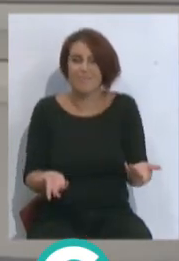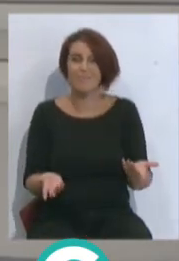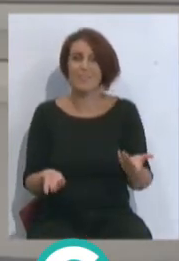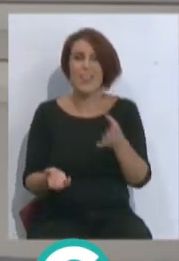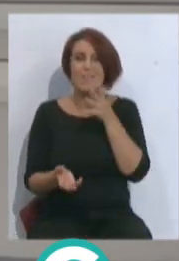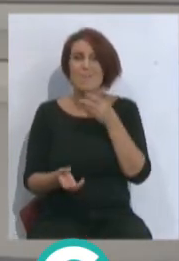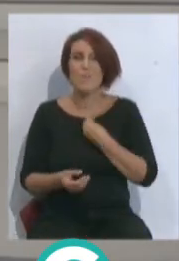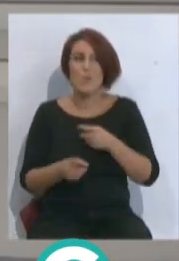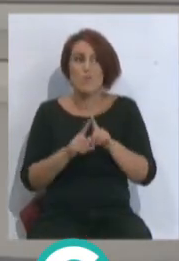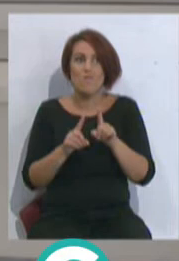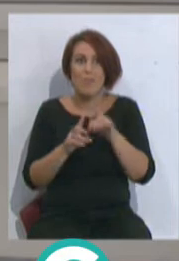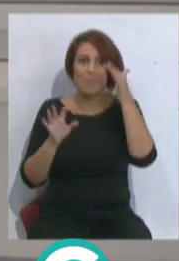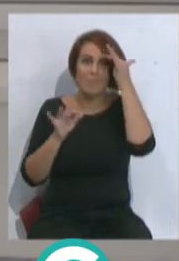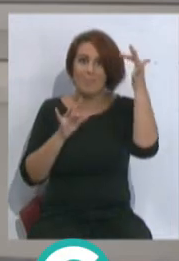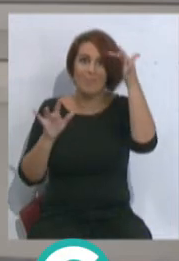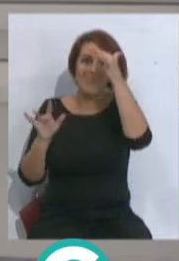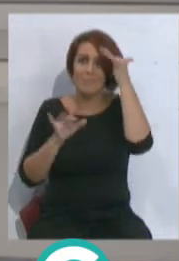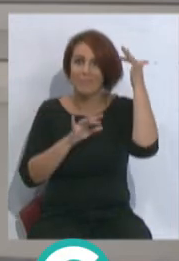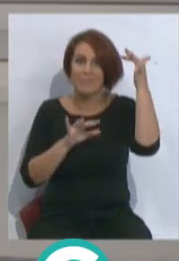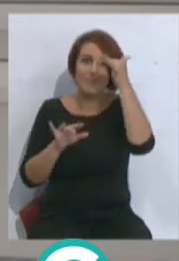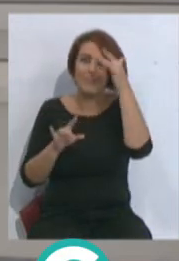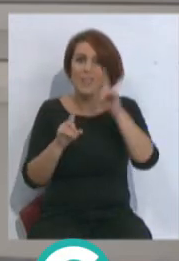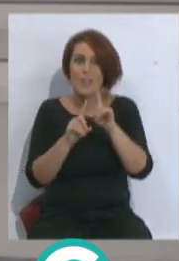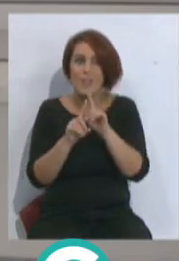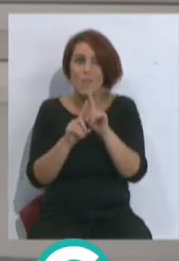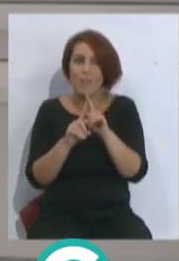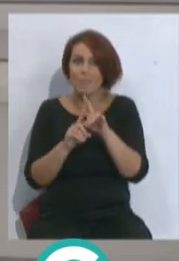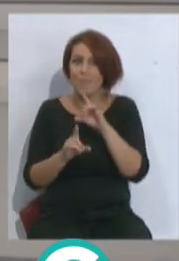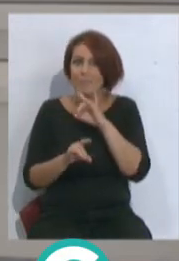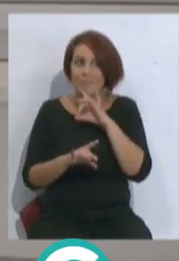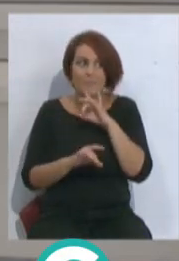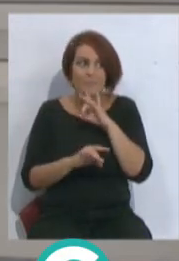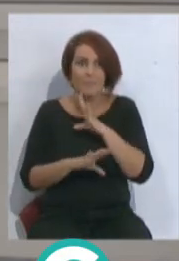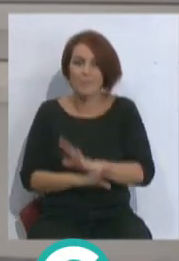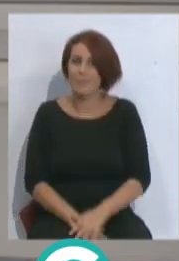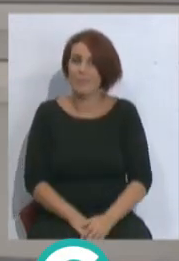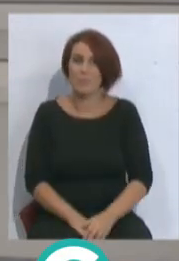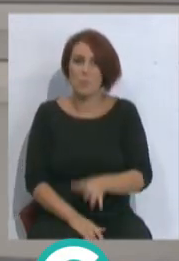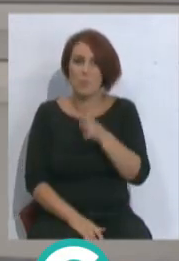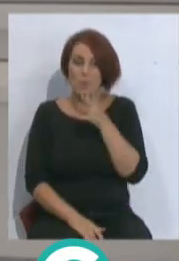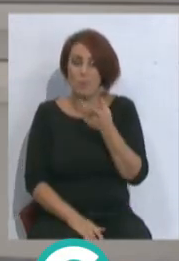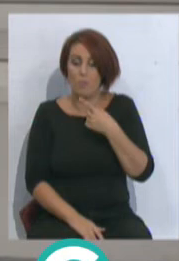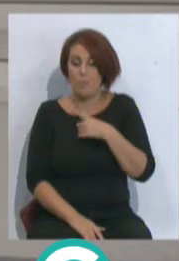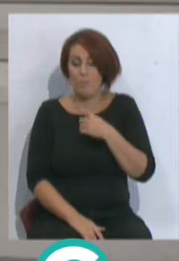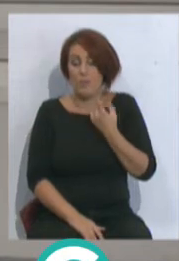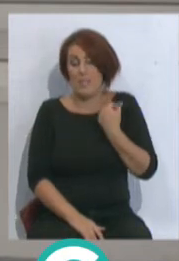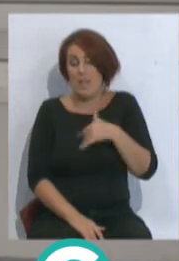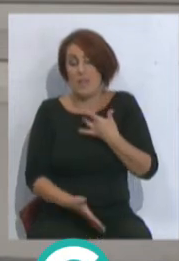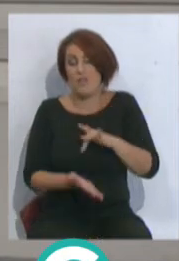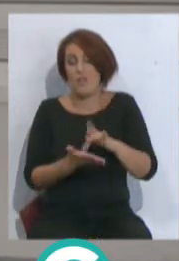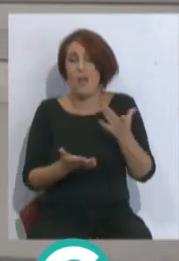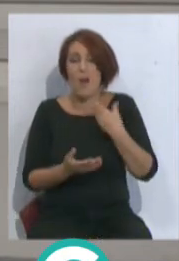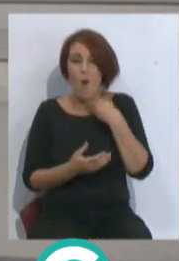claro, ahora mismo está viviendo en una nube, ahora le está tocando la San Pedro la barba con la mano. O sea que, sí, porque nos ha pasado cuando hemos sido